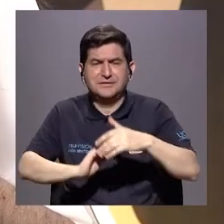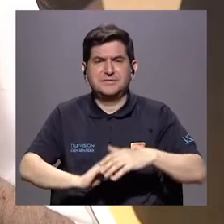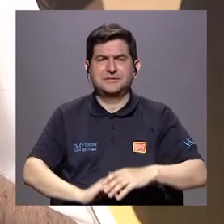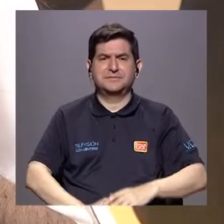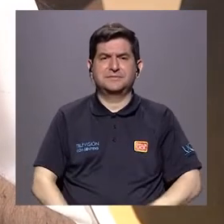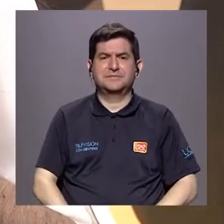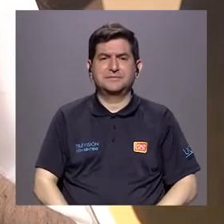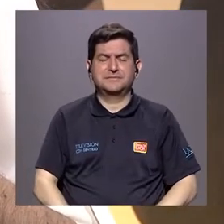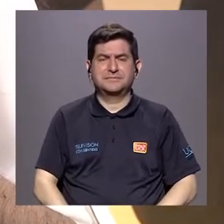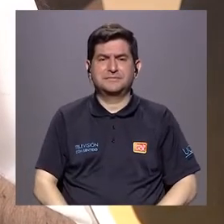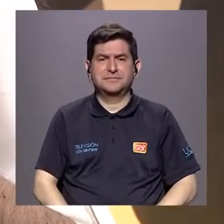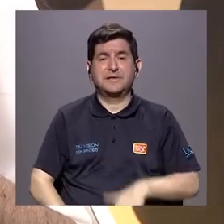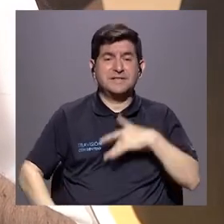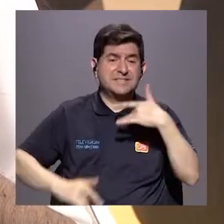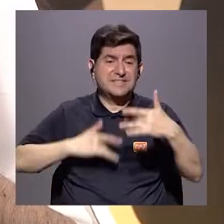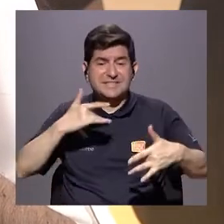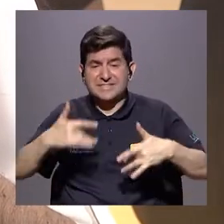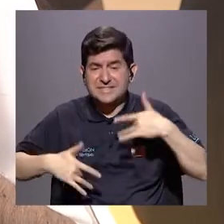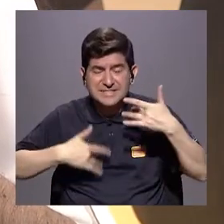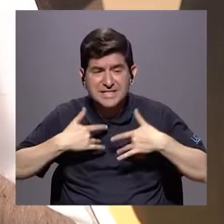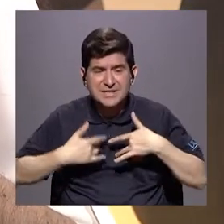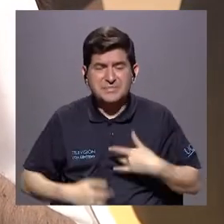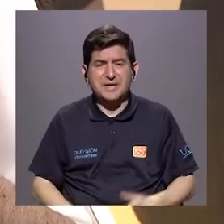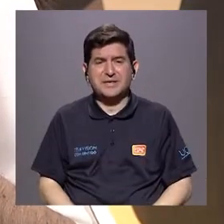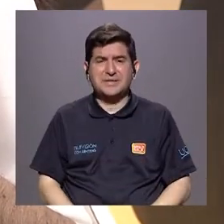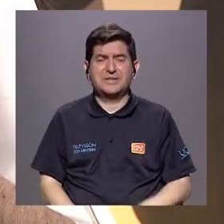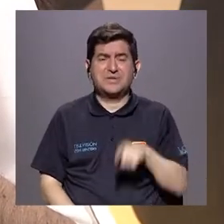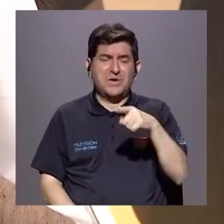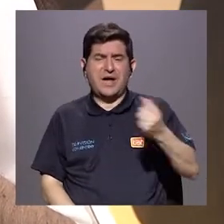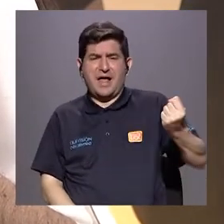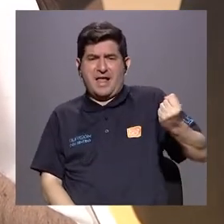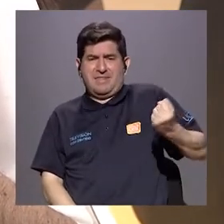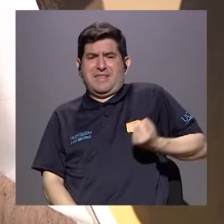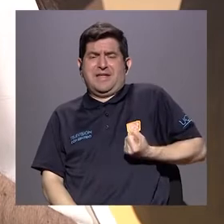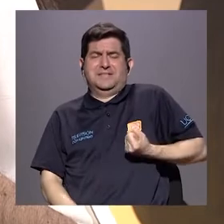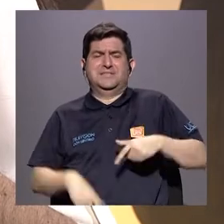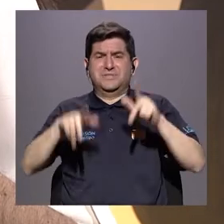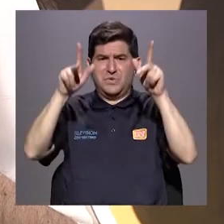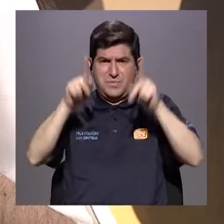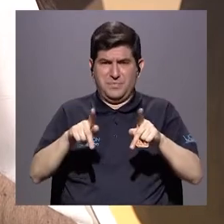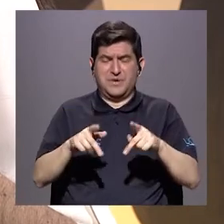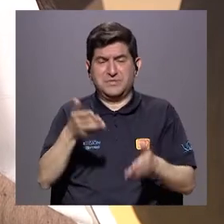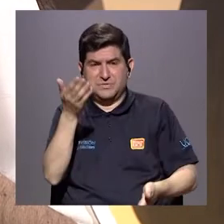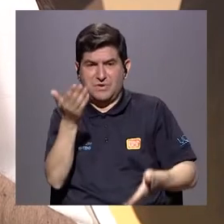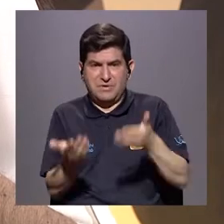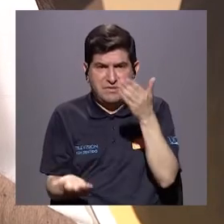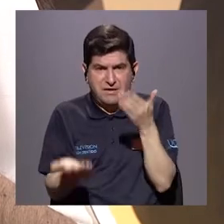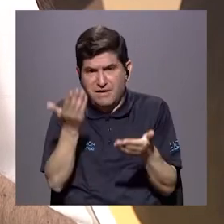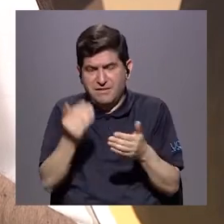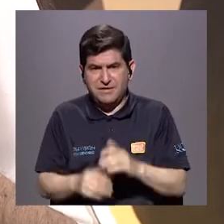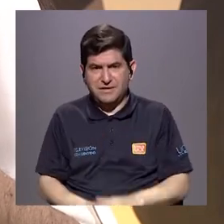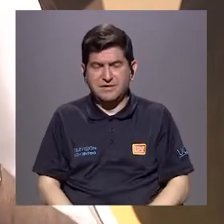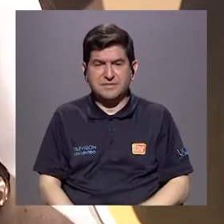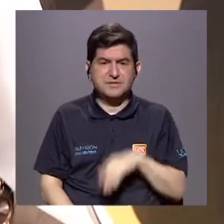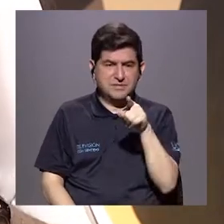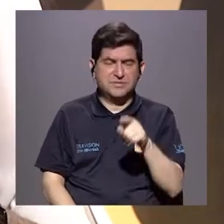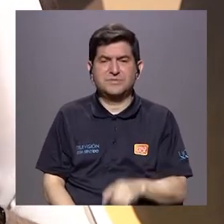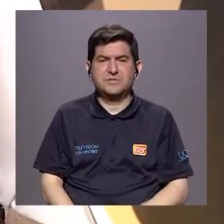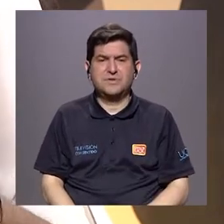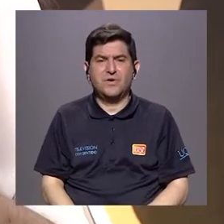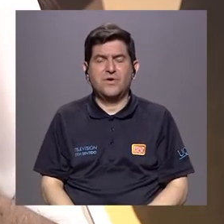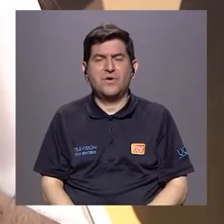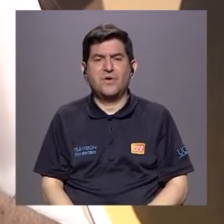sentimientos de traición de parte de una persona a la cual se le